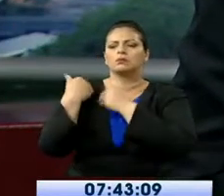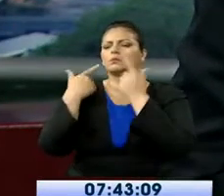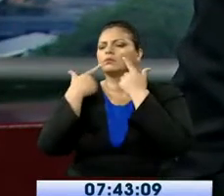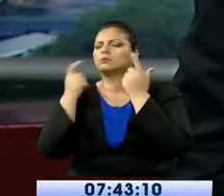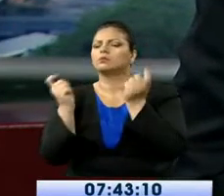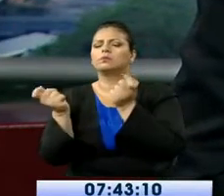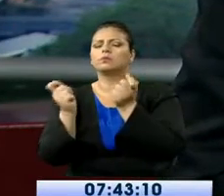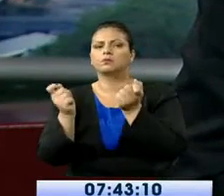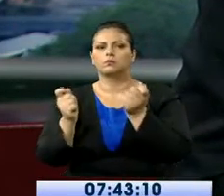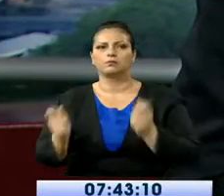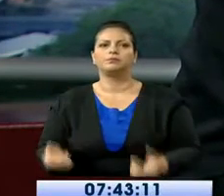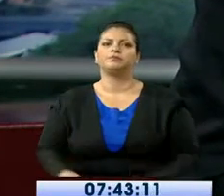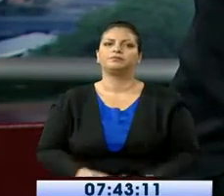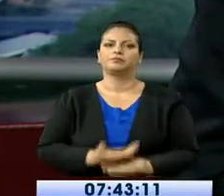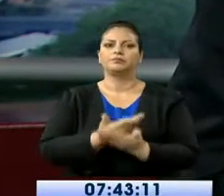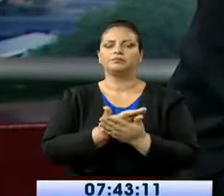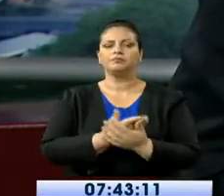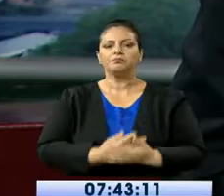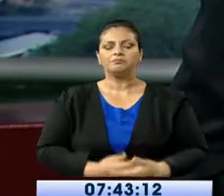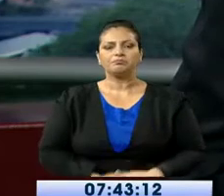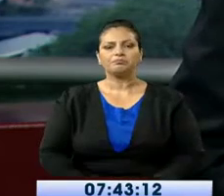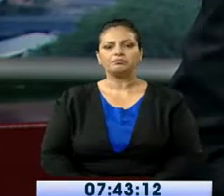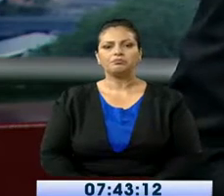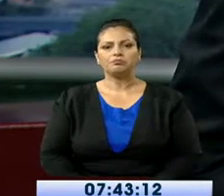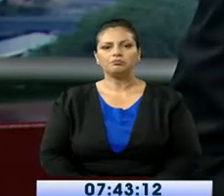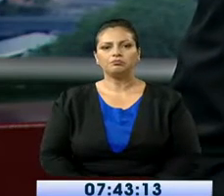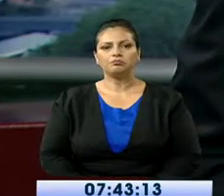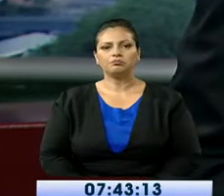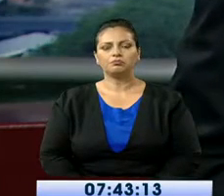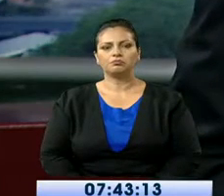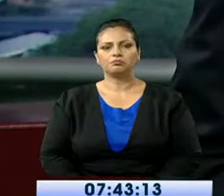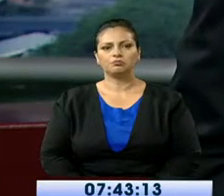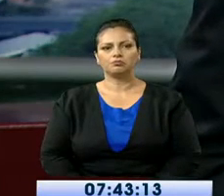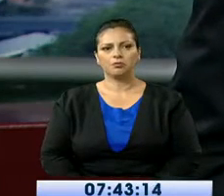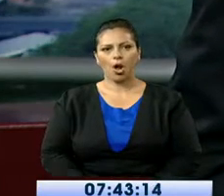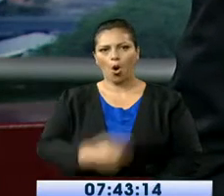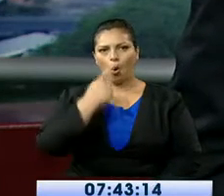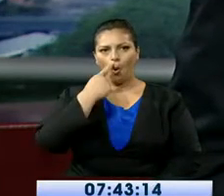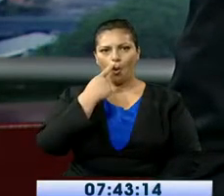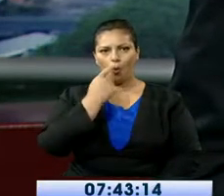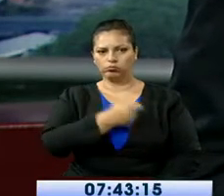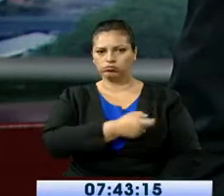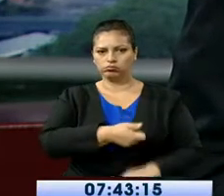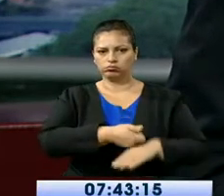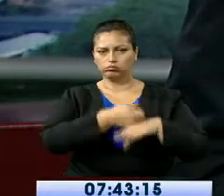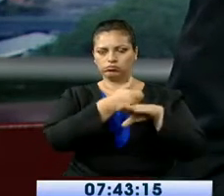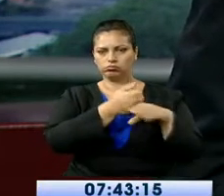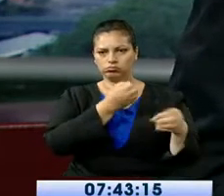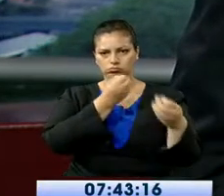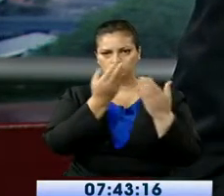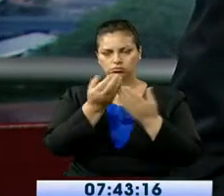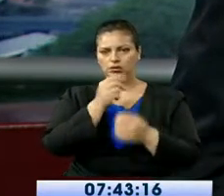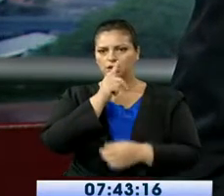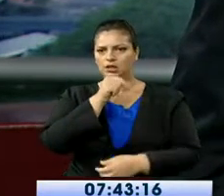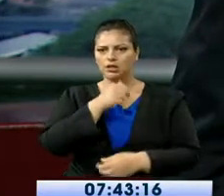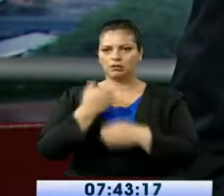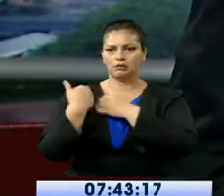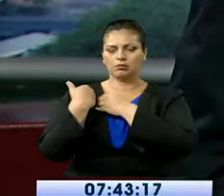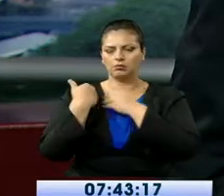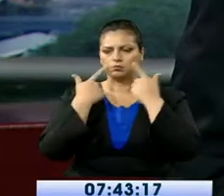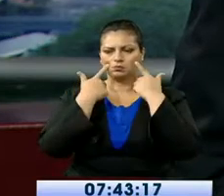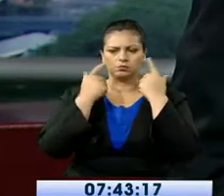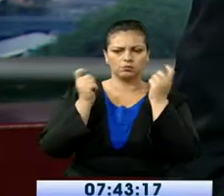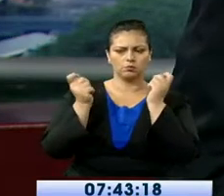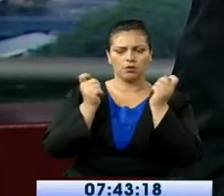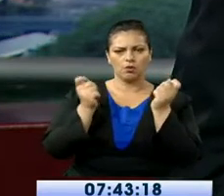Nacional de Ingenieros Químicos, Asatiani Vélez, luego de conocer las recurrentes agresiones